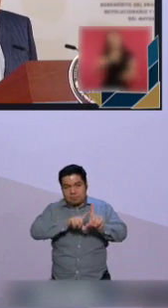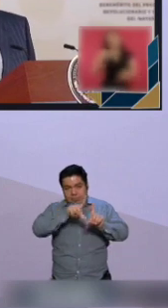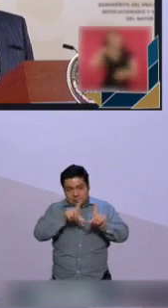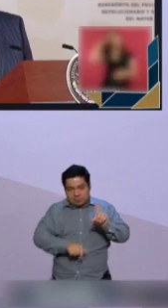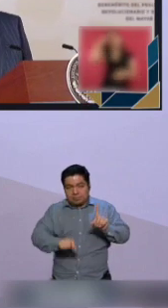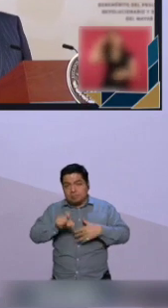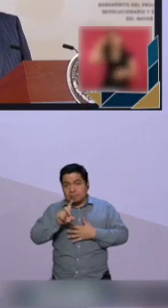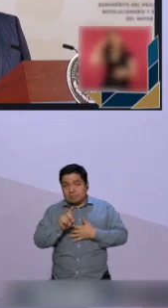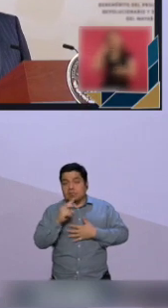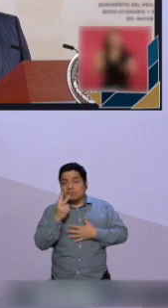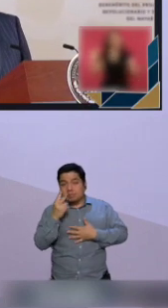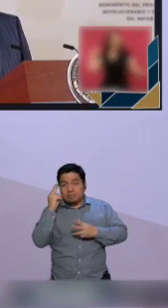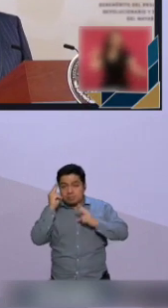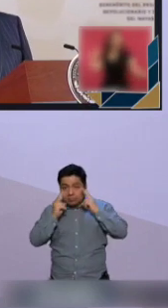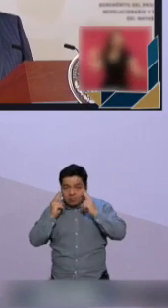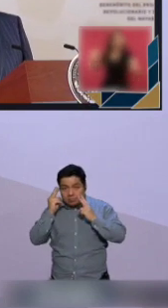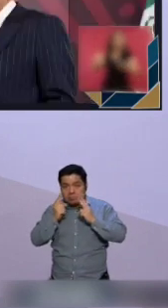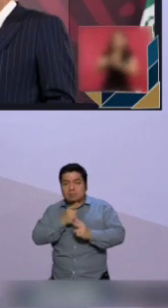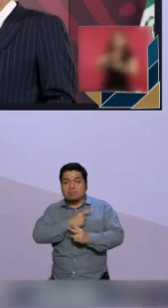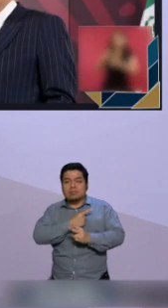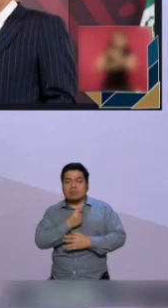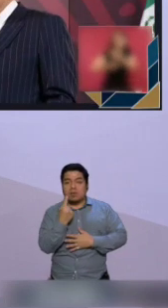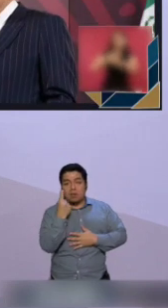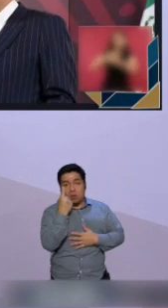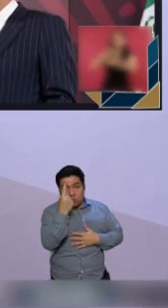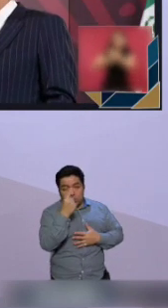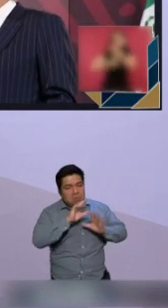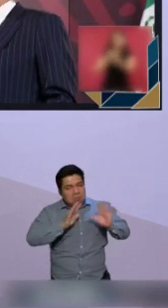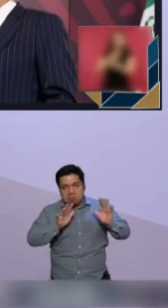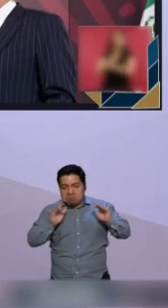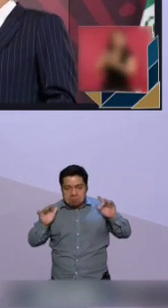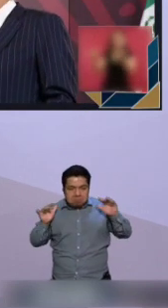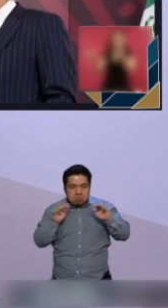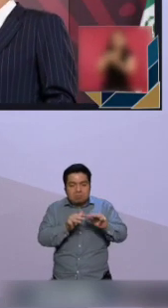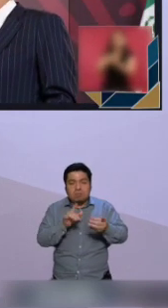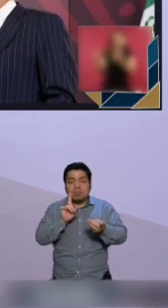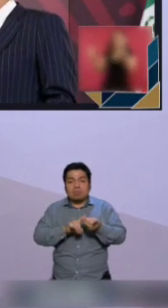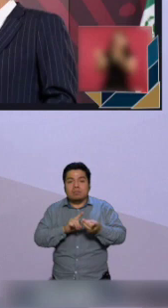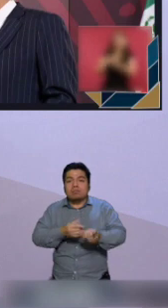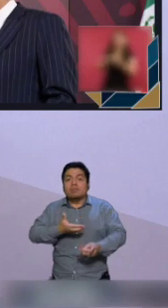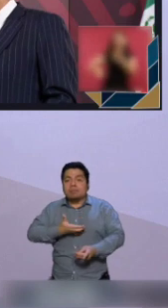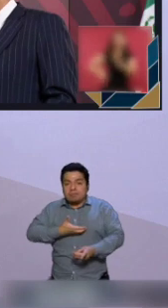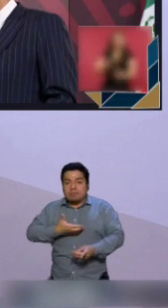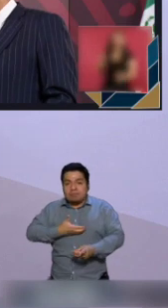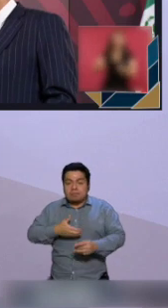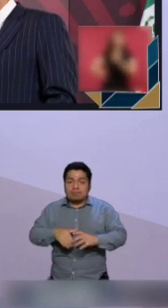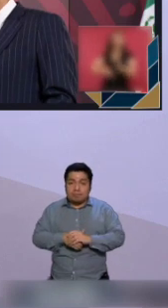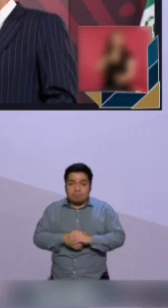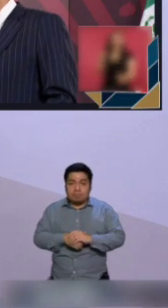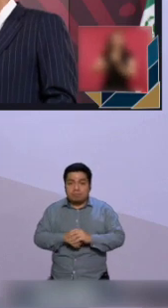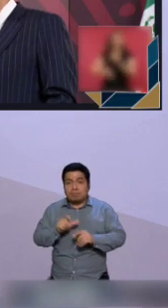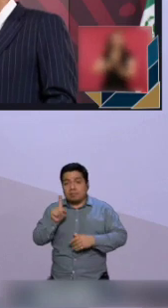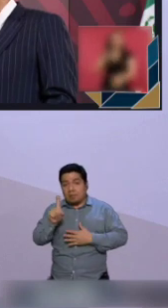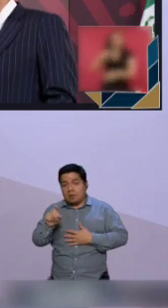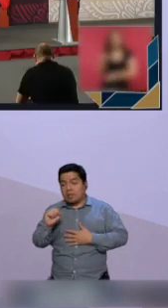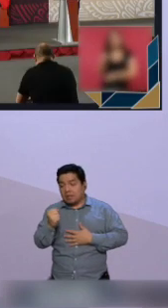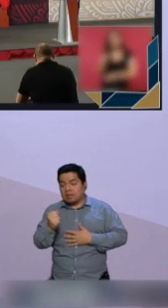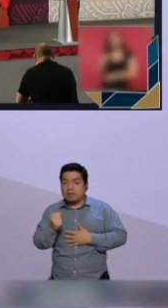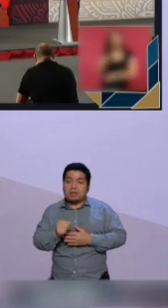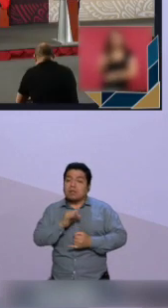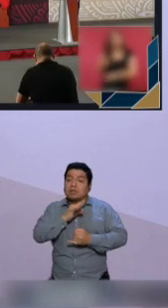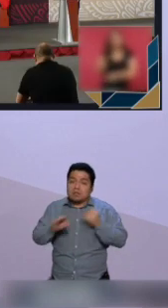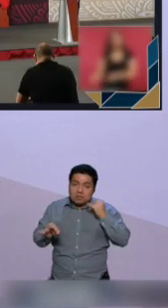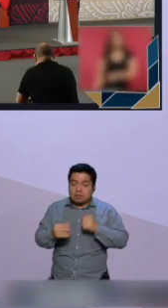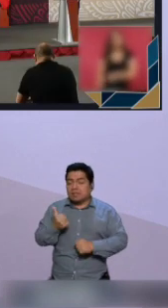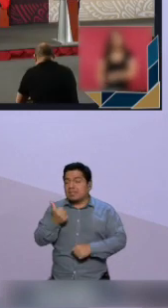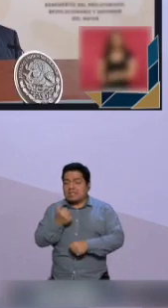entidades federativas y únicamente tener un encuentro con la ciudadanía en la plancha del Zócalo cuando el 1 de septiembre rinda su sexto